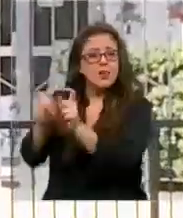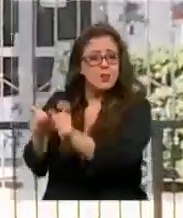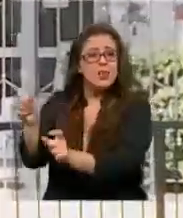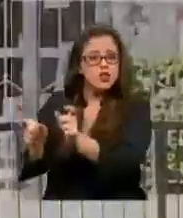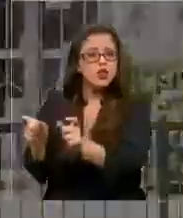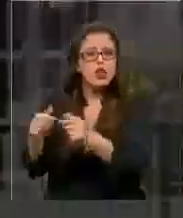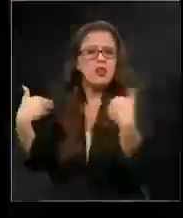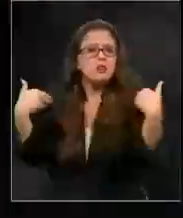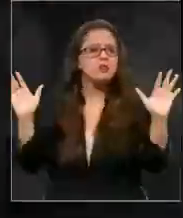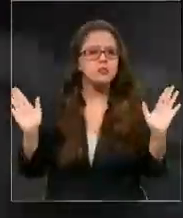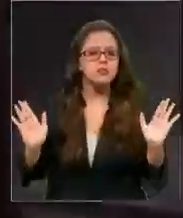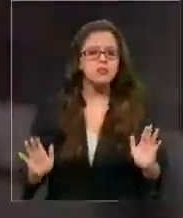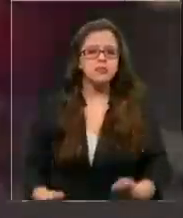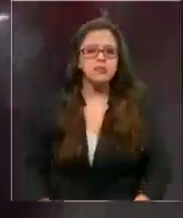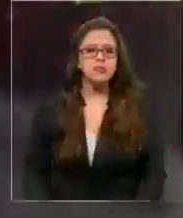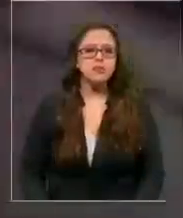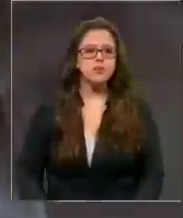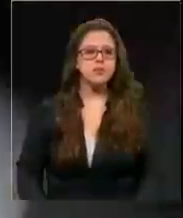les da lo mismo.